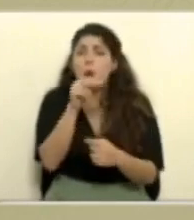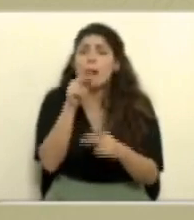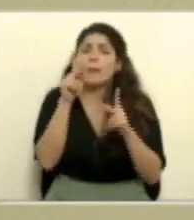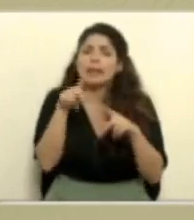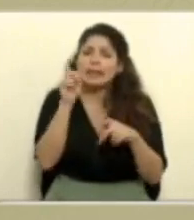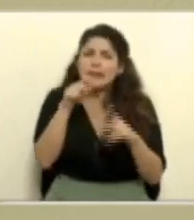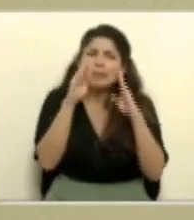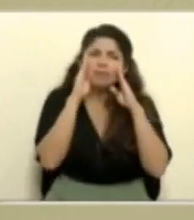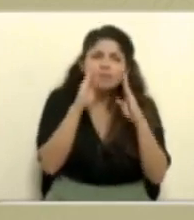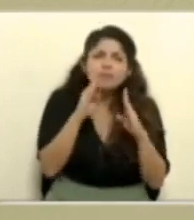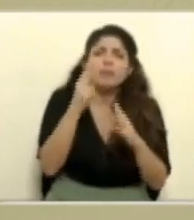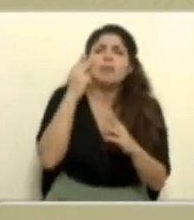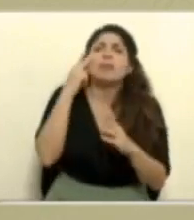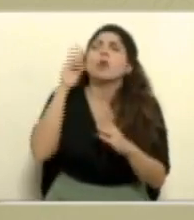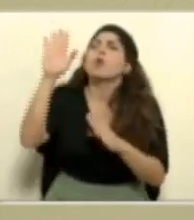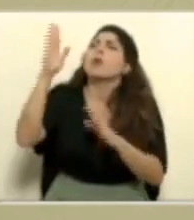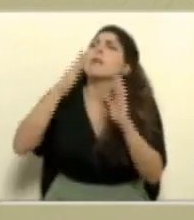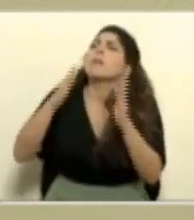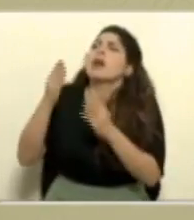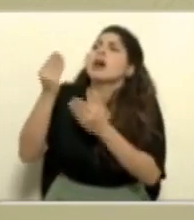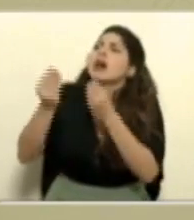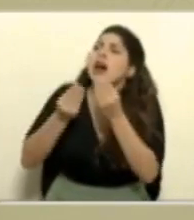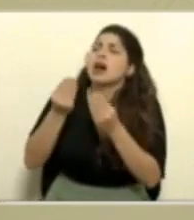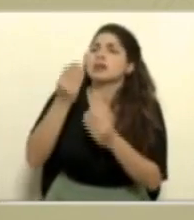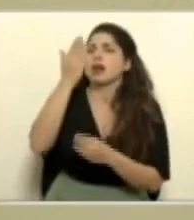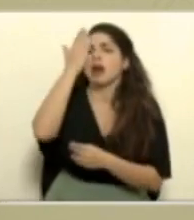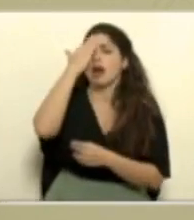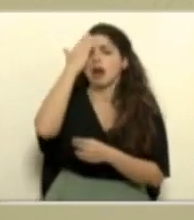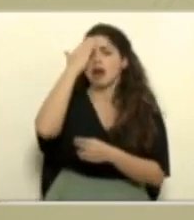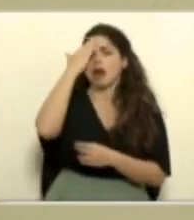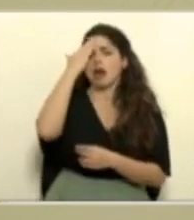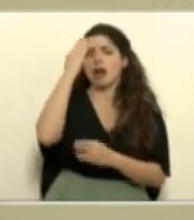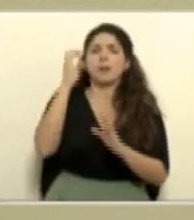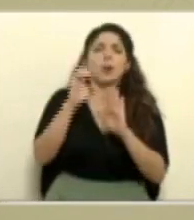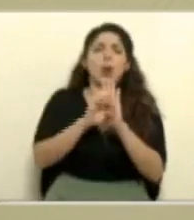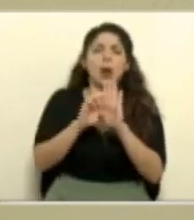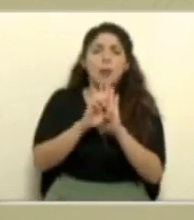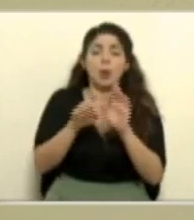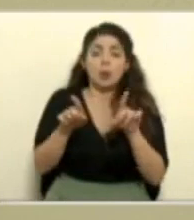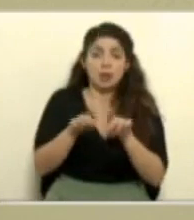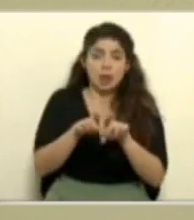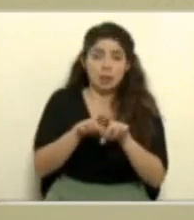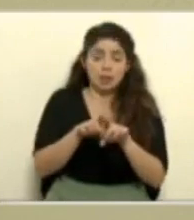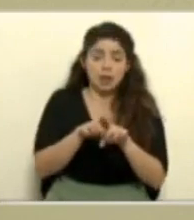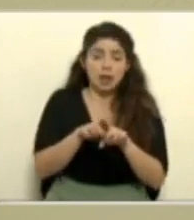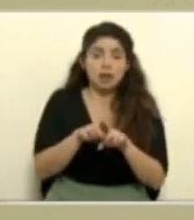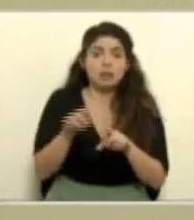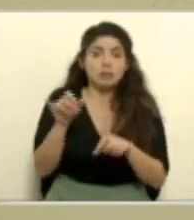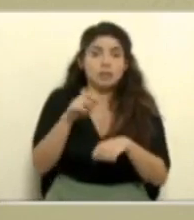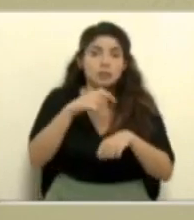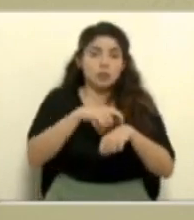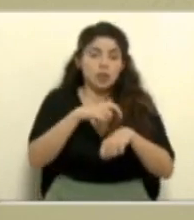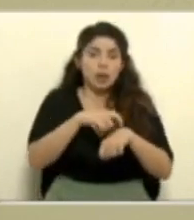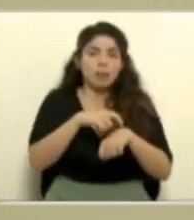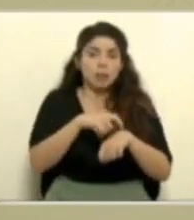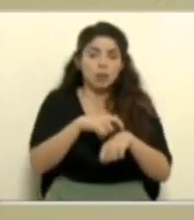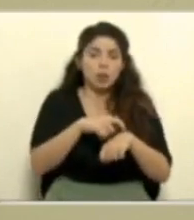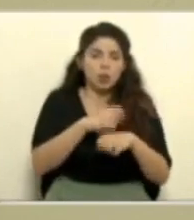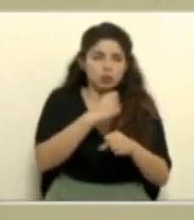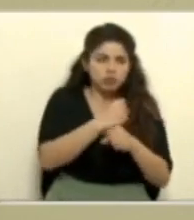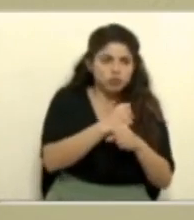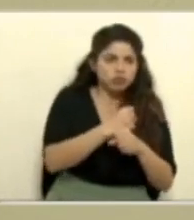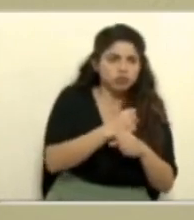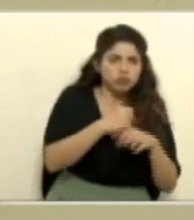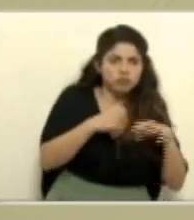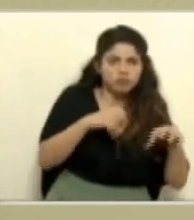vean cuáles son las iniciativas qué es lo que se está haciendo con las diferentes por ejemplo también estamos con influenza simultáneamente pero sobre